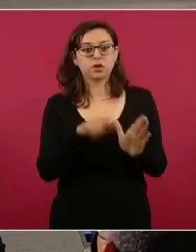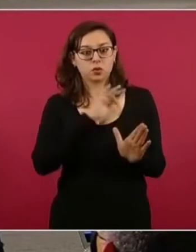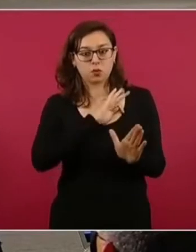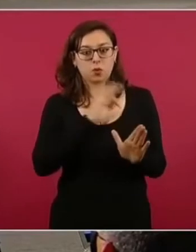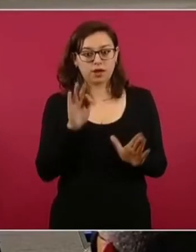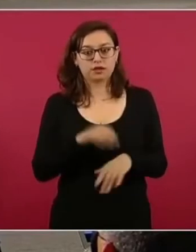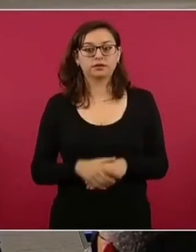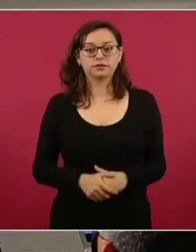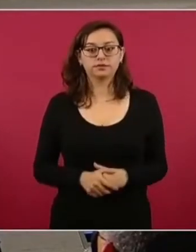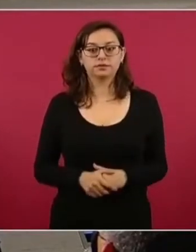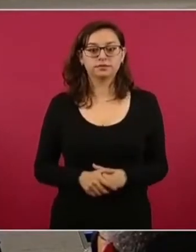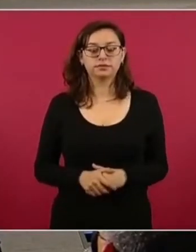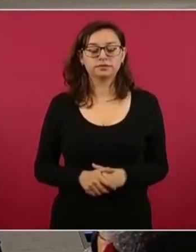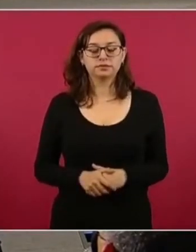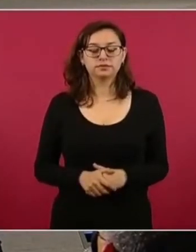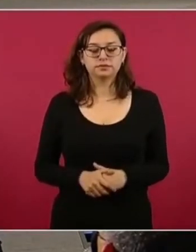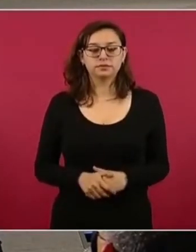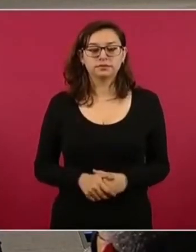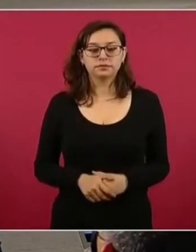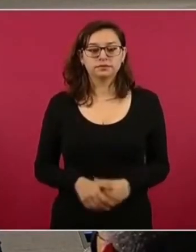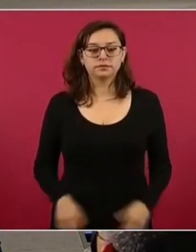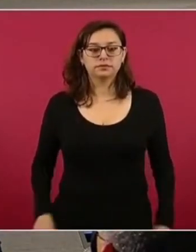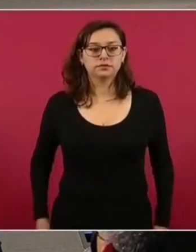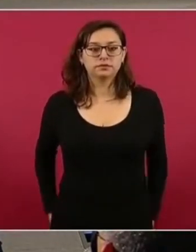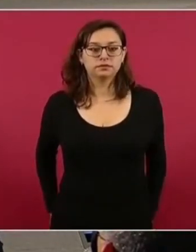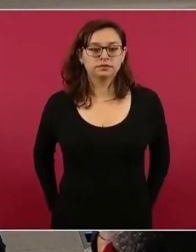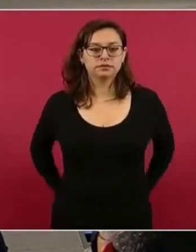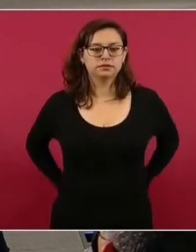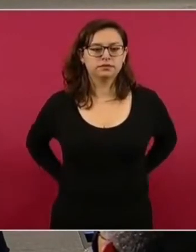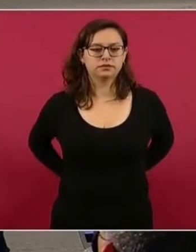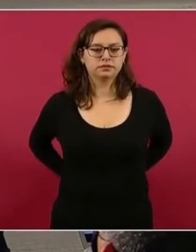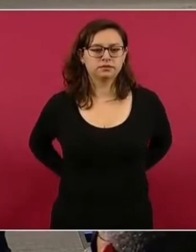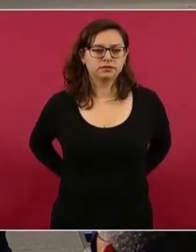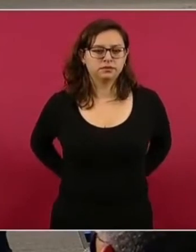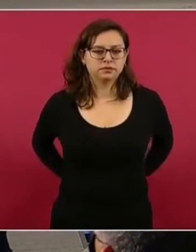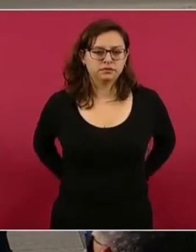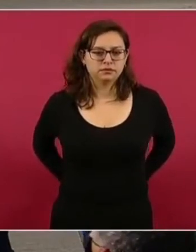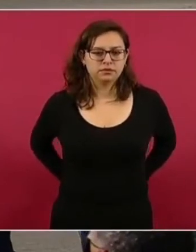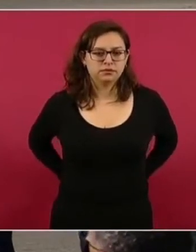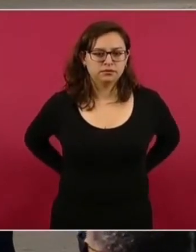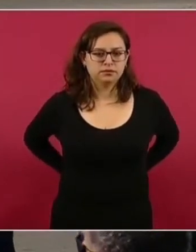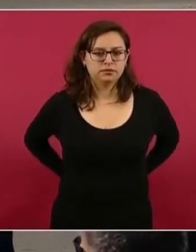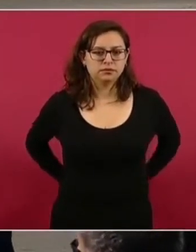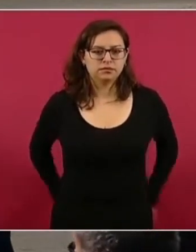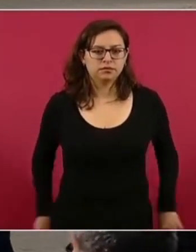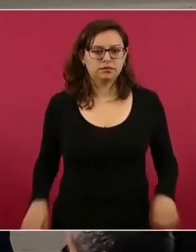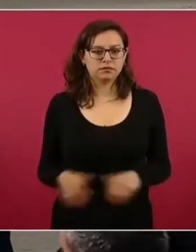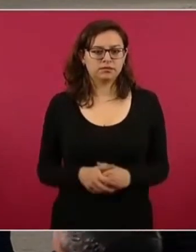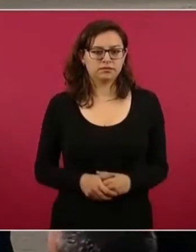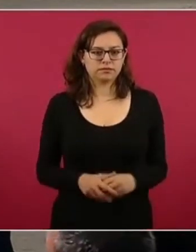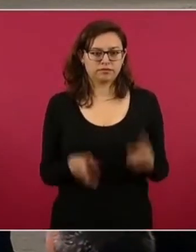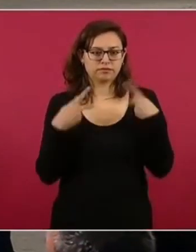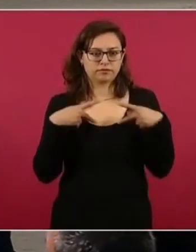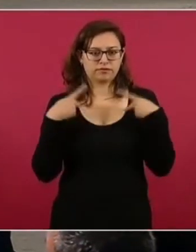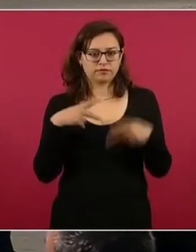mañana, a ver si es posible para que la gente tenga una idea.